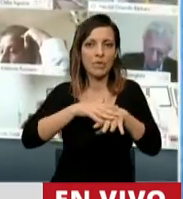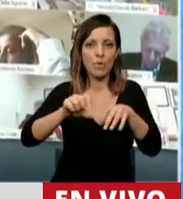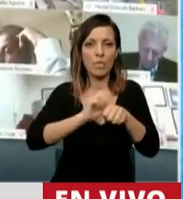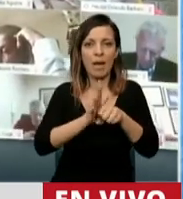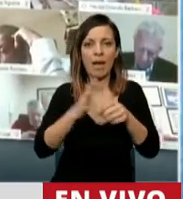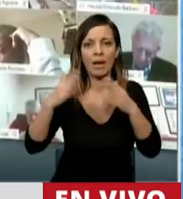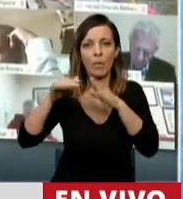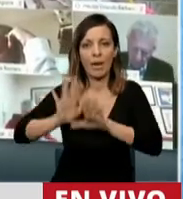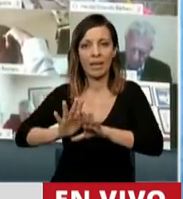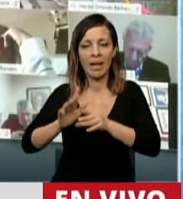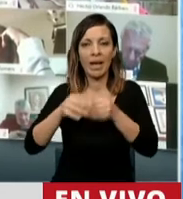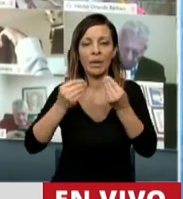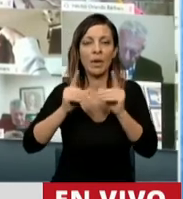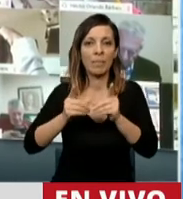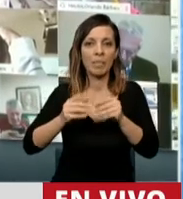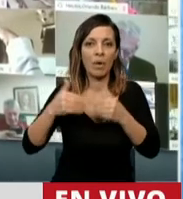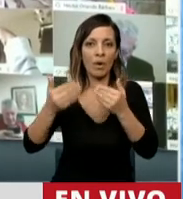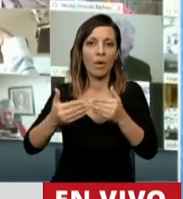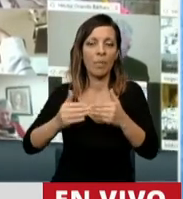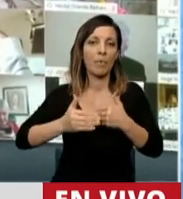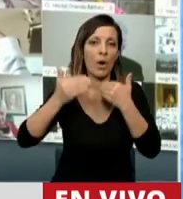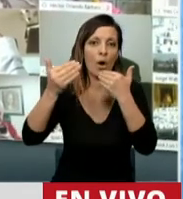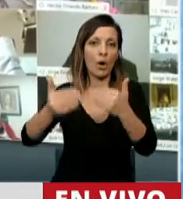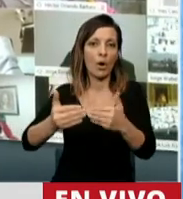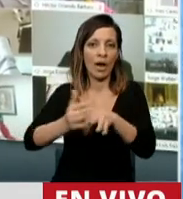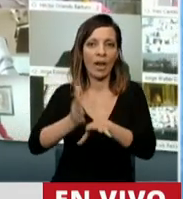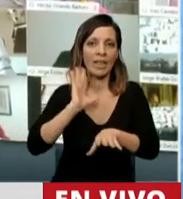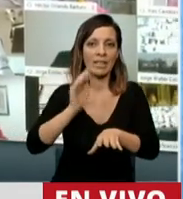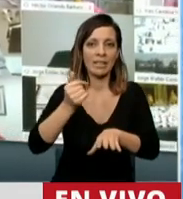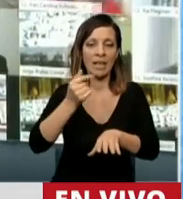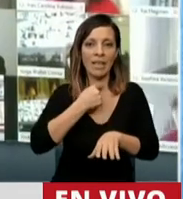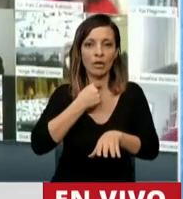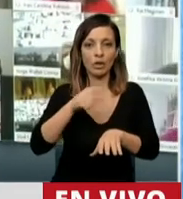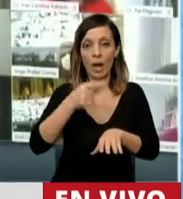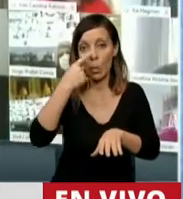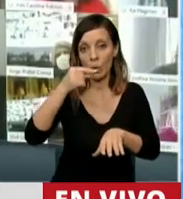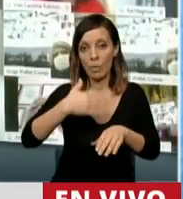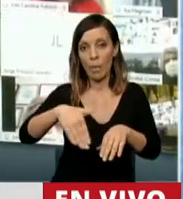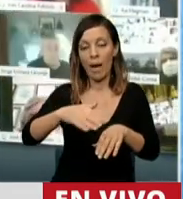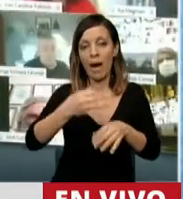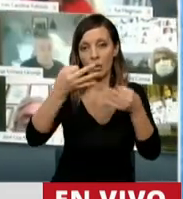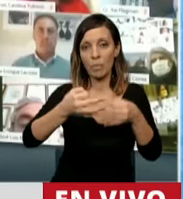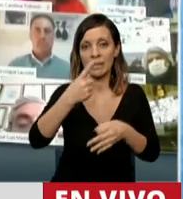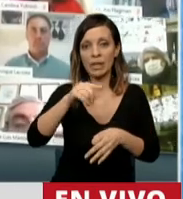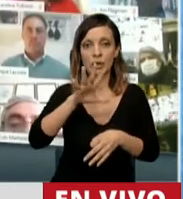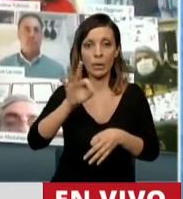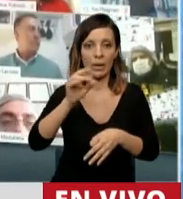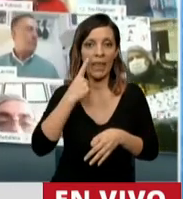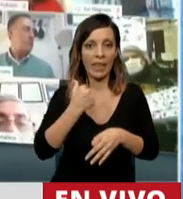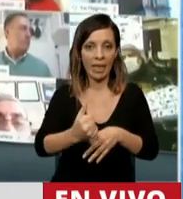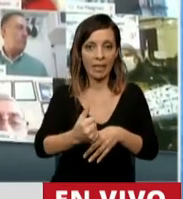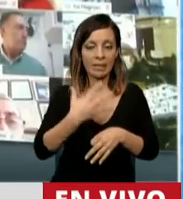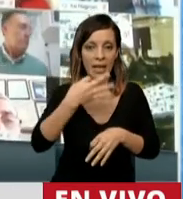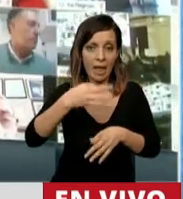prolongada que el 16 de agosto, la última prórroga va a cumplir 150 días, se ven en serias dificultades